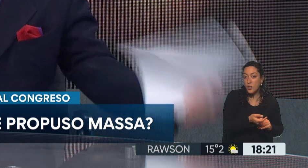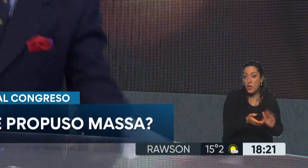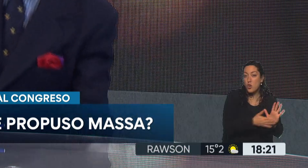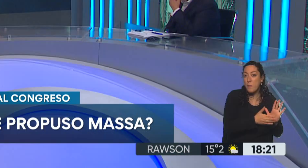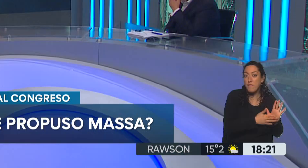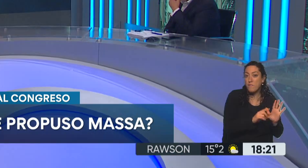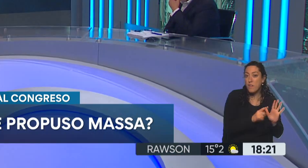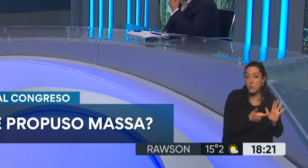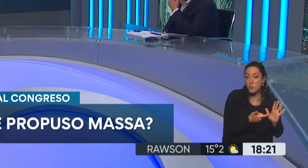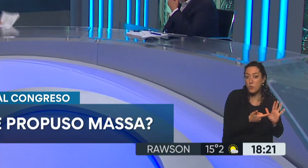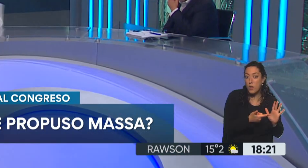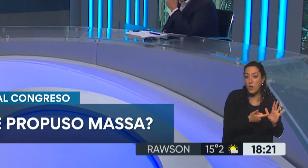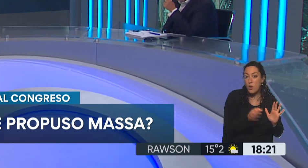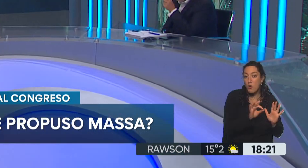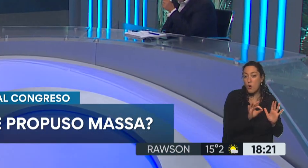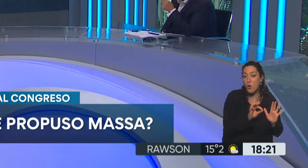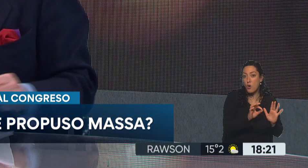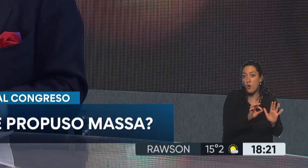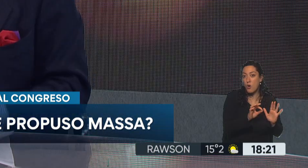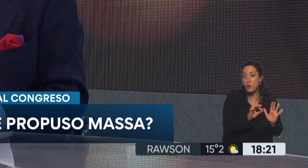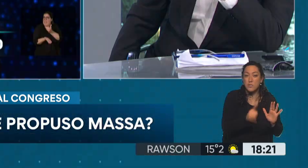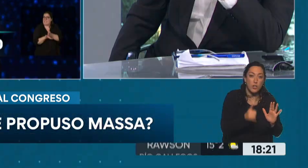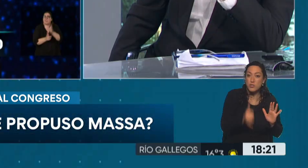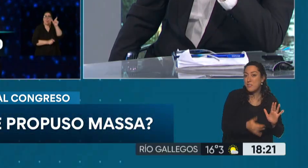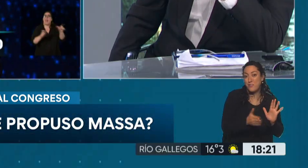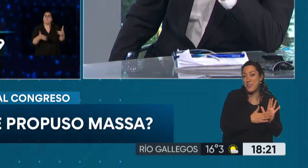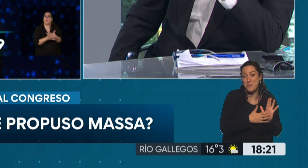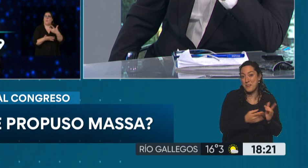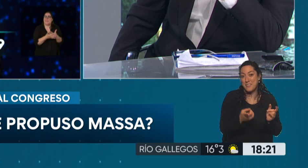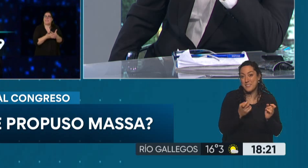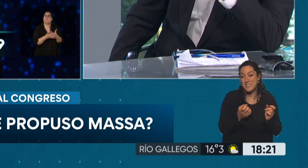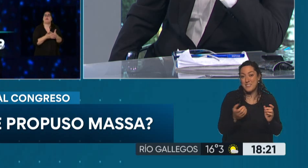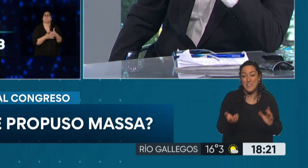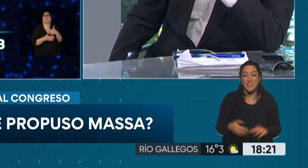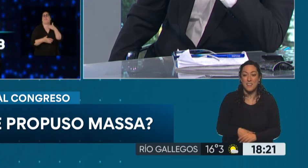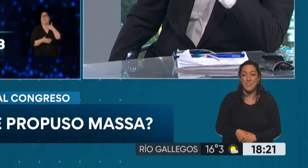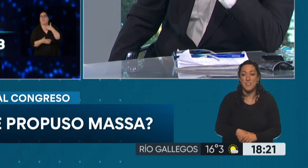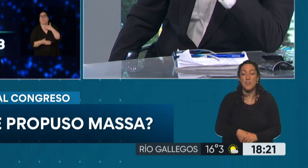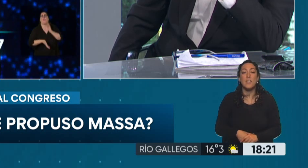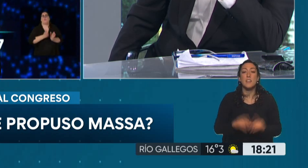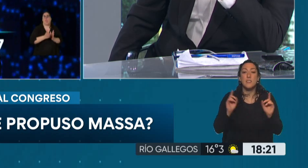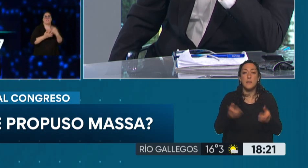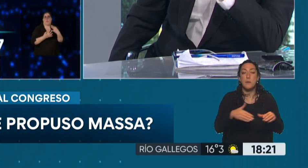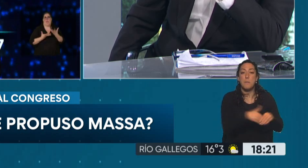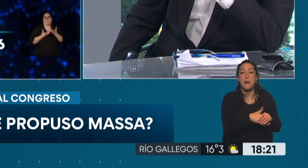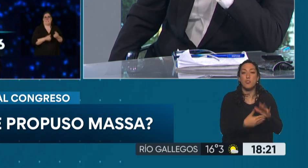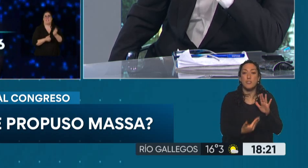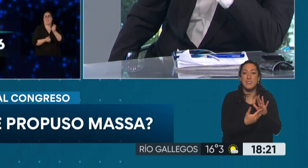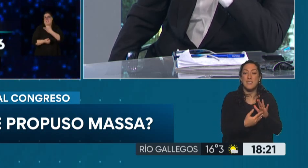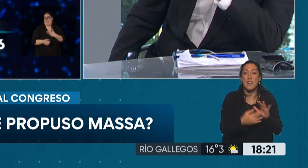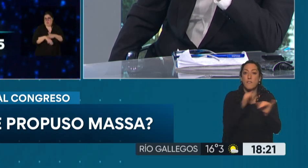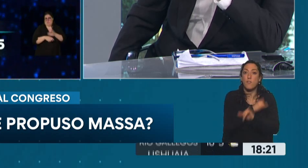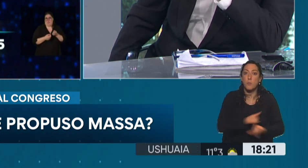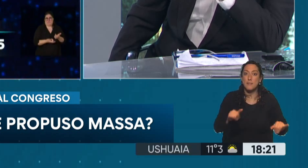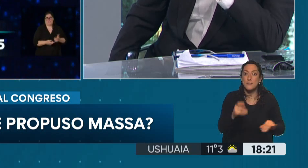no me factura. Te va a quedar registrado. Porque aparte va a tener... La base de datos que va a tener el Banco Central con esto es todas las